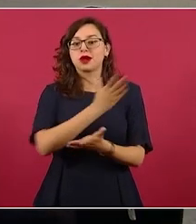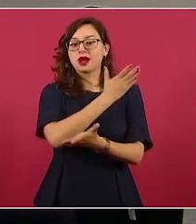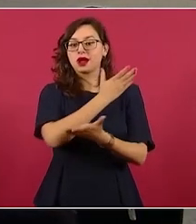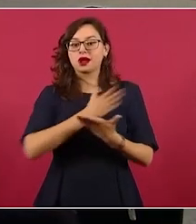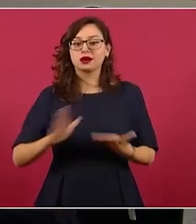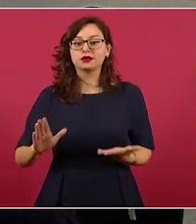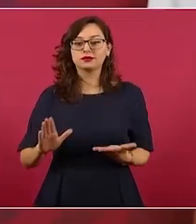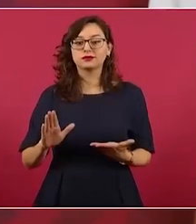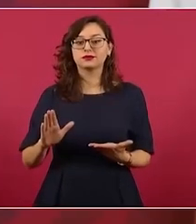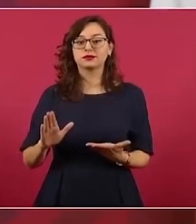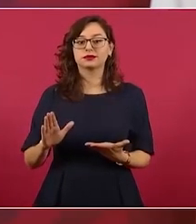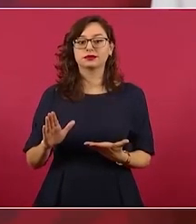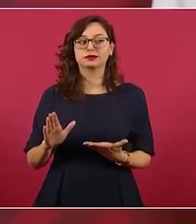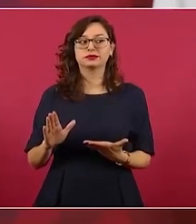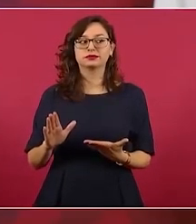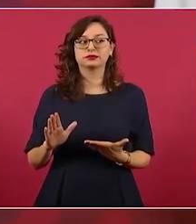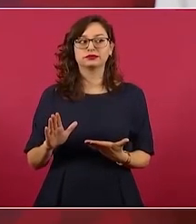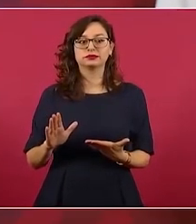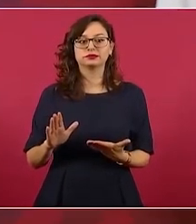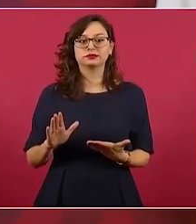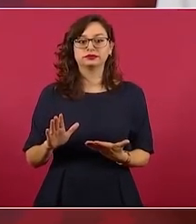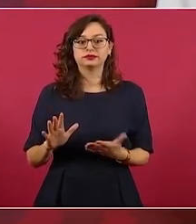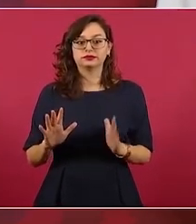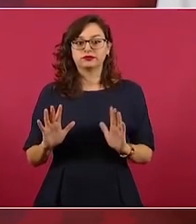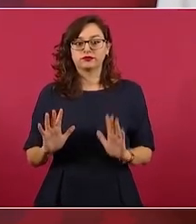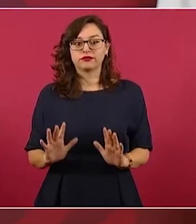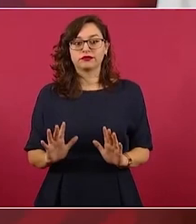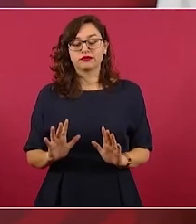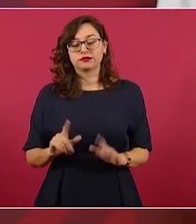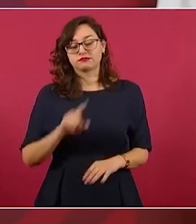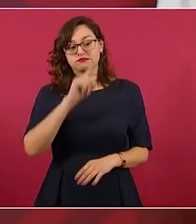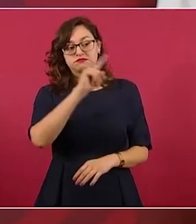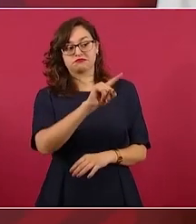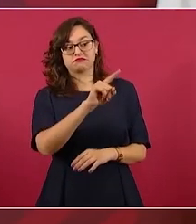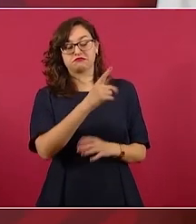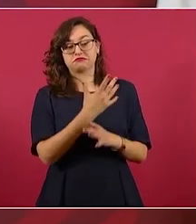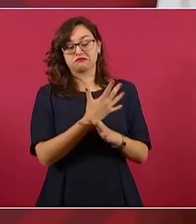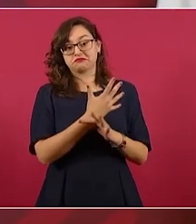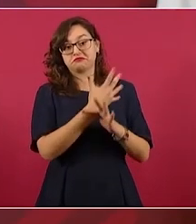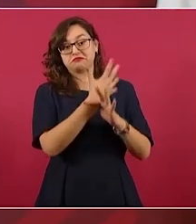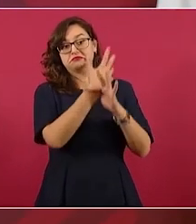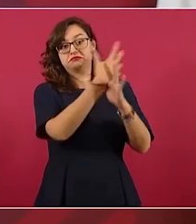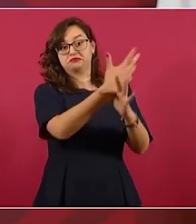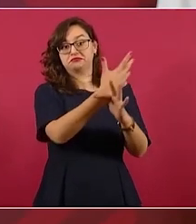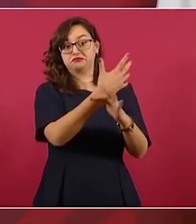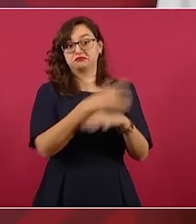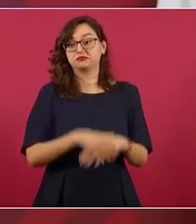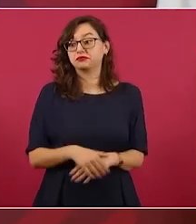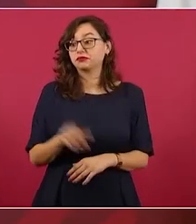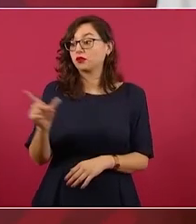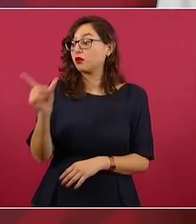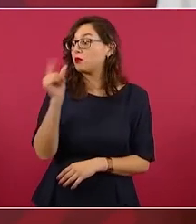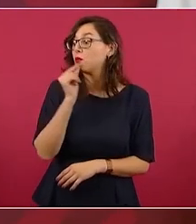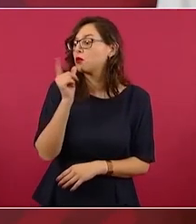tenerlo como un profesional un héroe